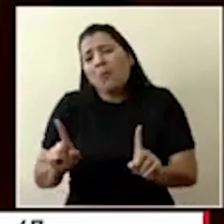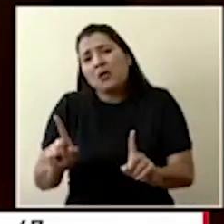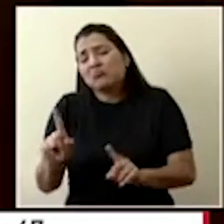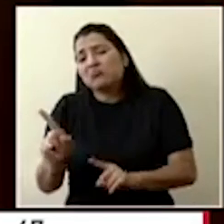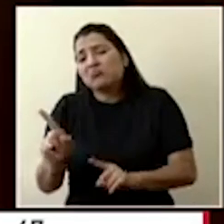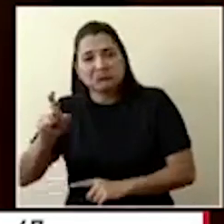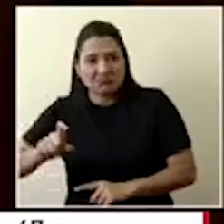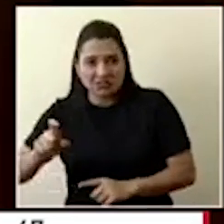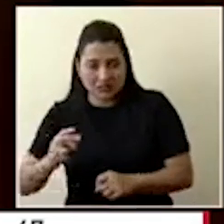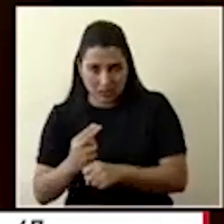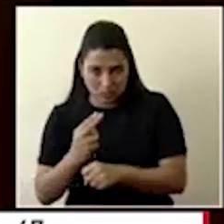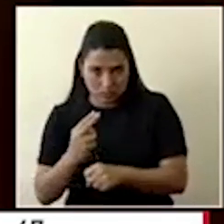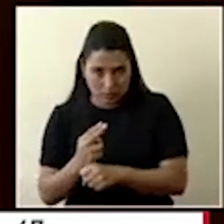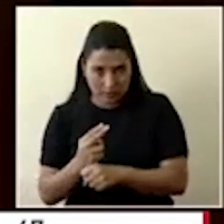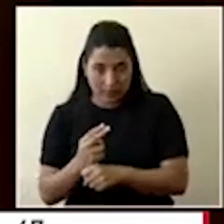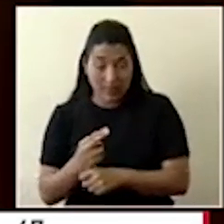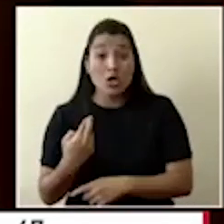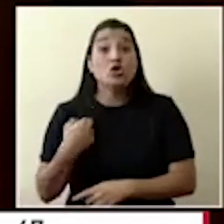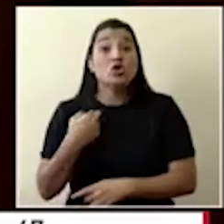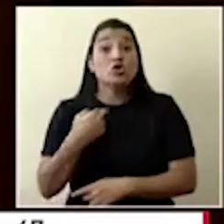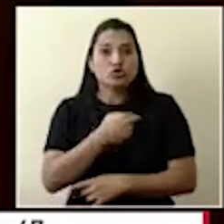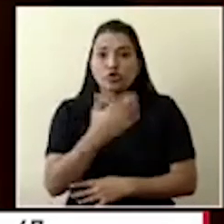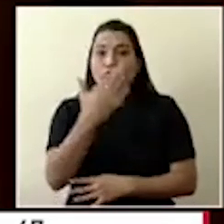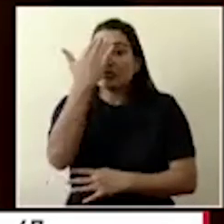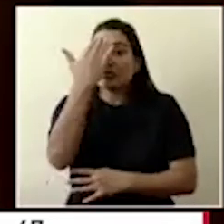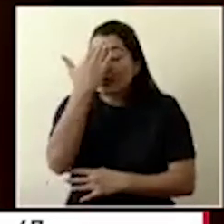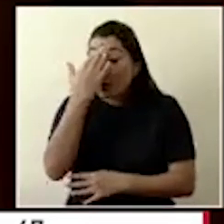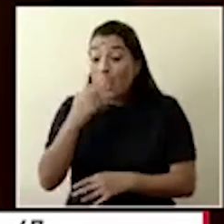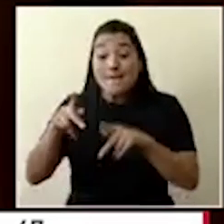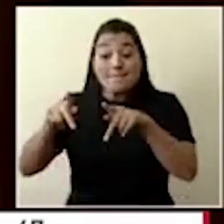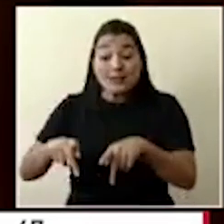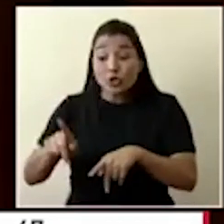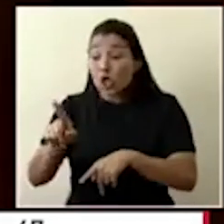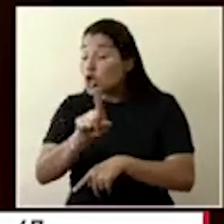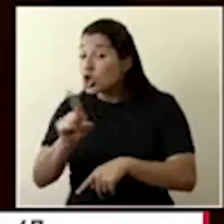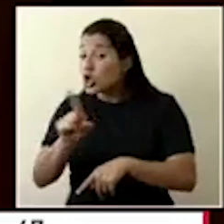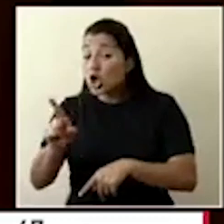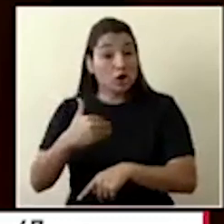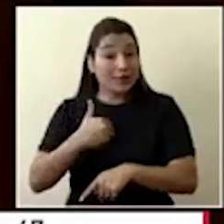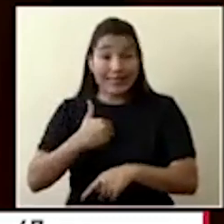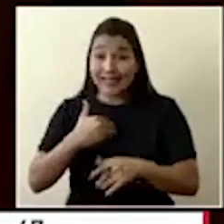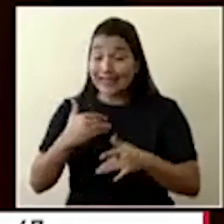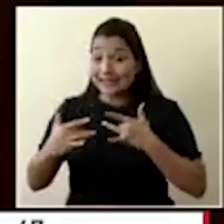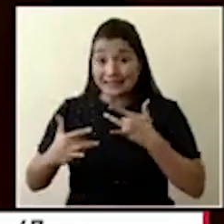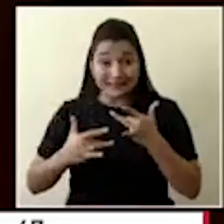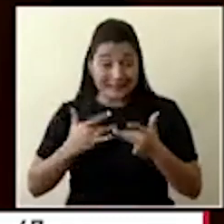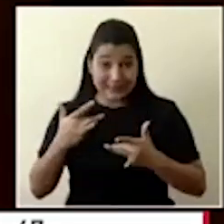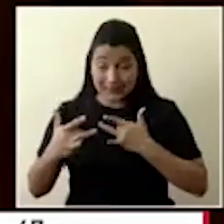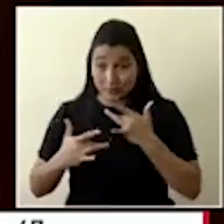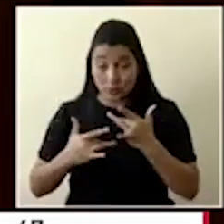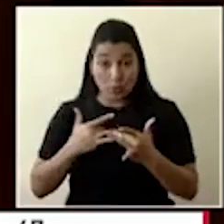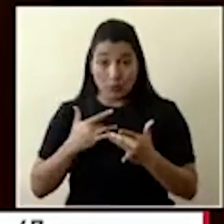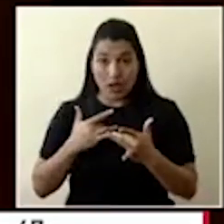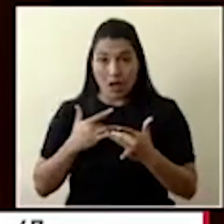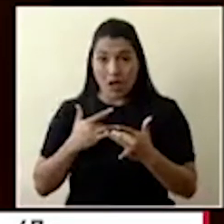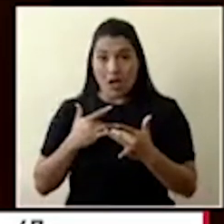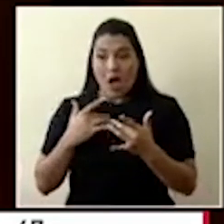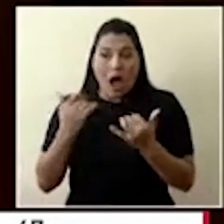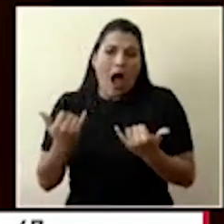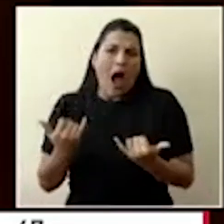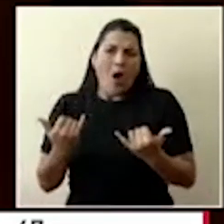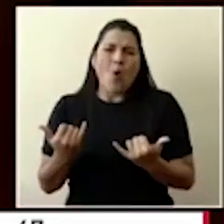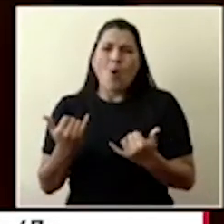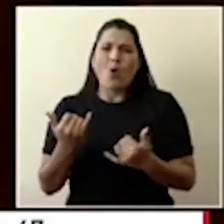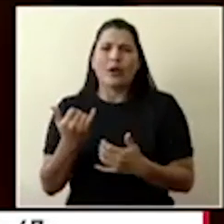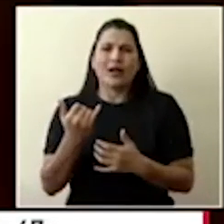de que sabemos que las personas que no tienen síntomas, la posibilidad de transmisión en un escenario como el que tenemos, que no hay una transmisión